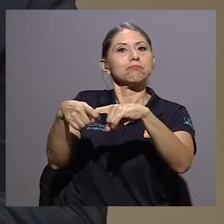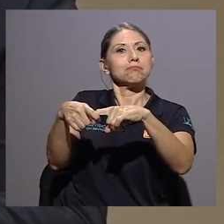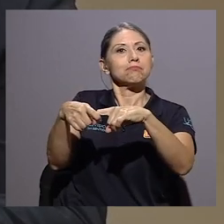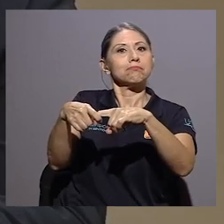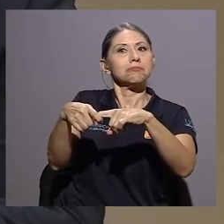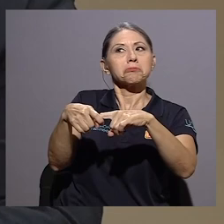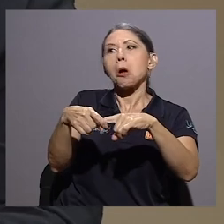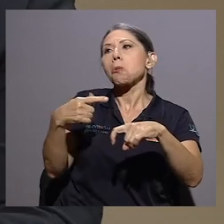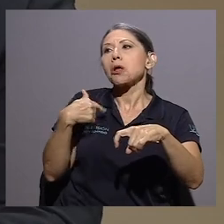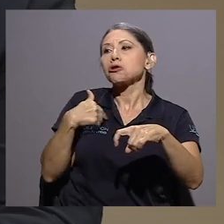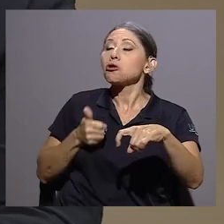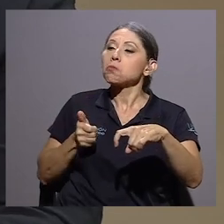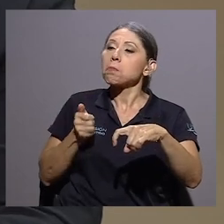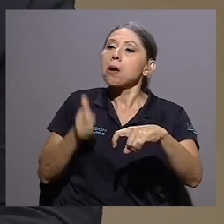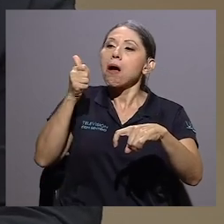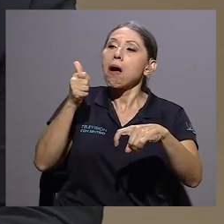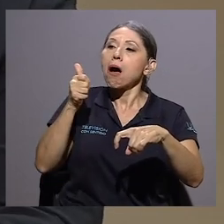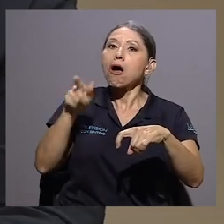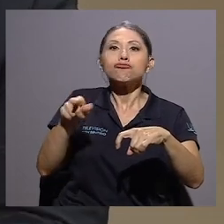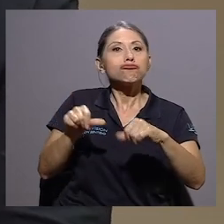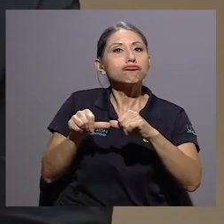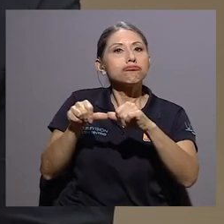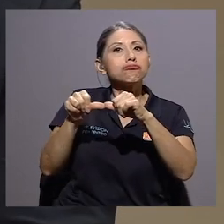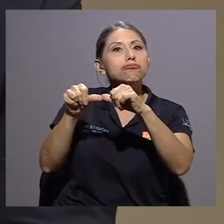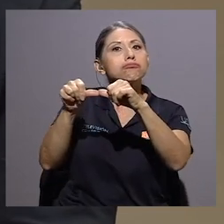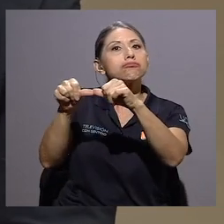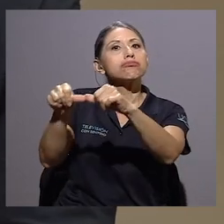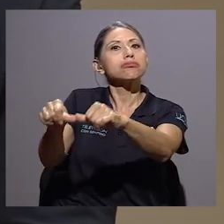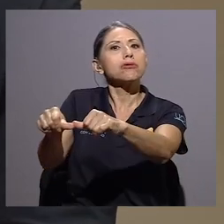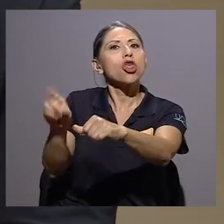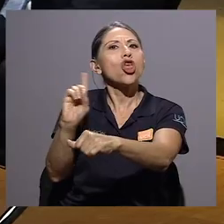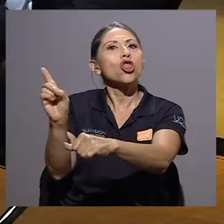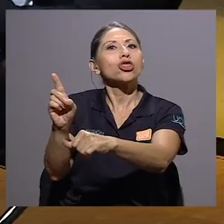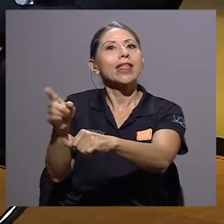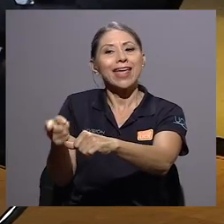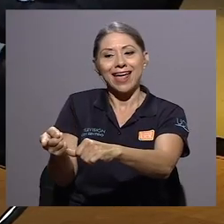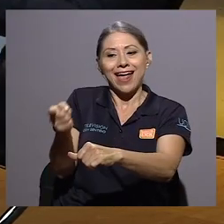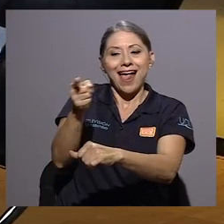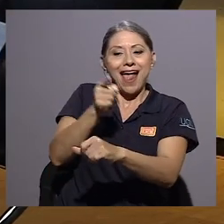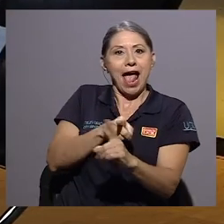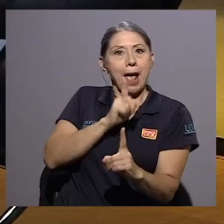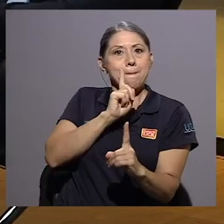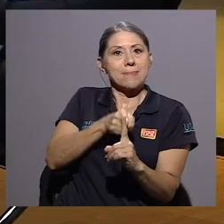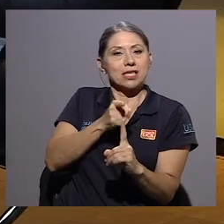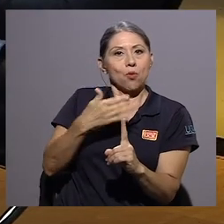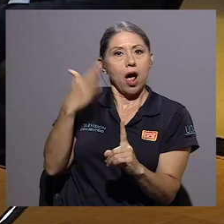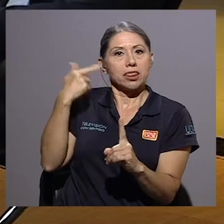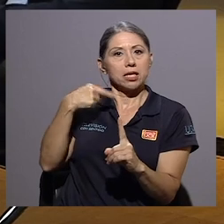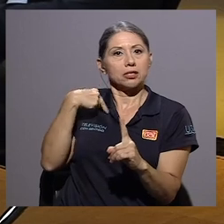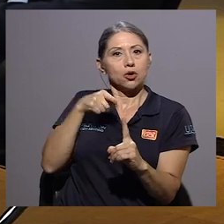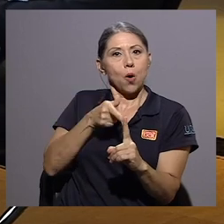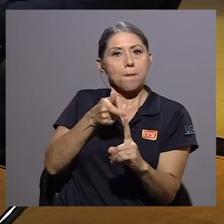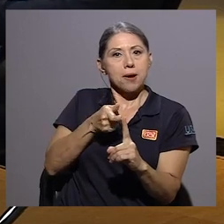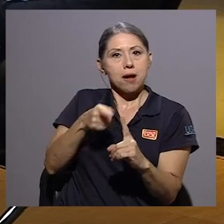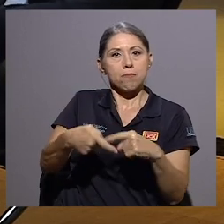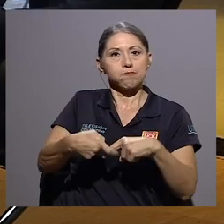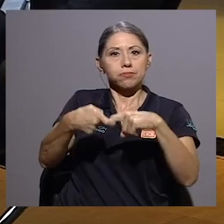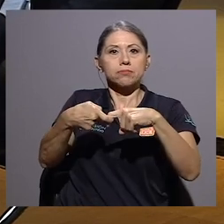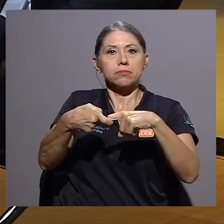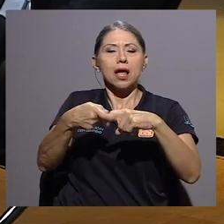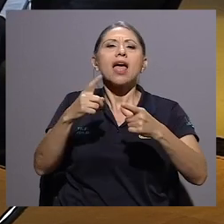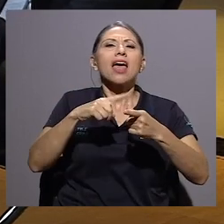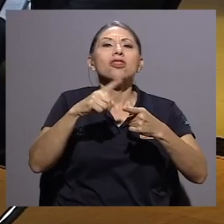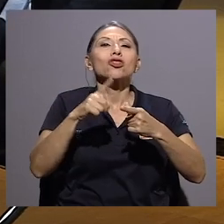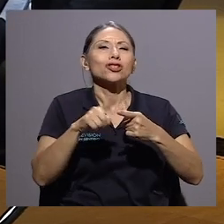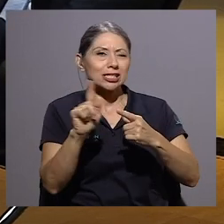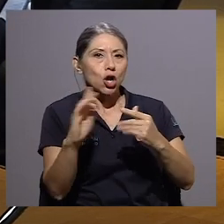película se queda ahí paralizada. Cuando yo le quito la pausa, la película sigue en el mismo punto en el